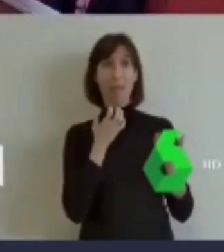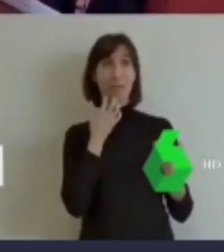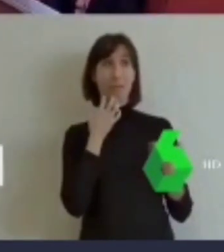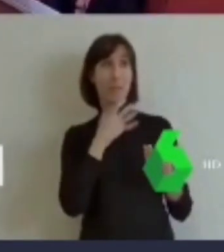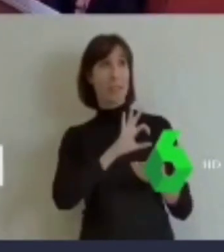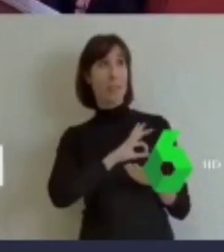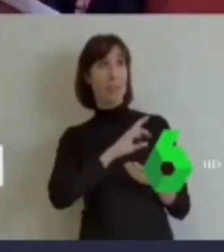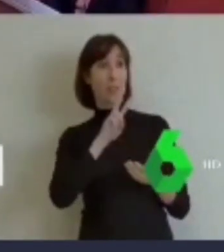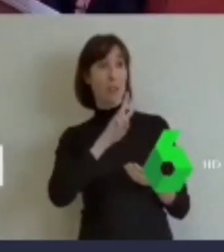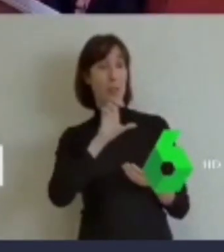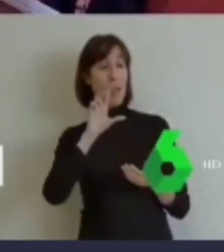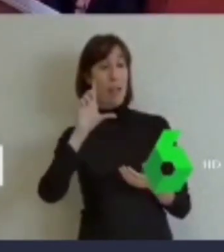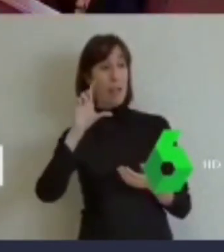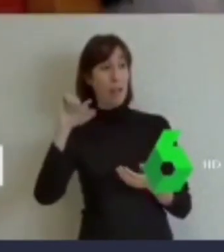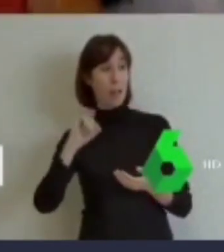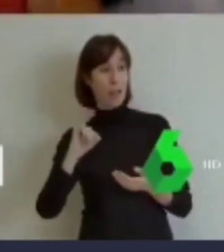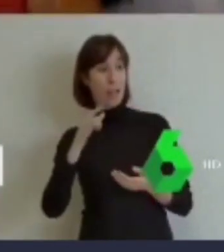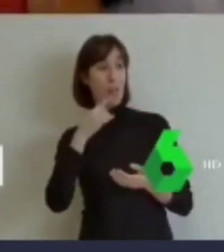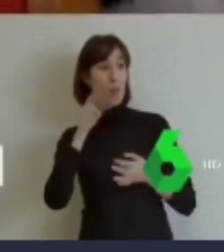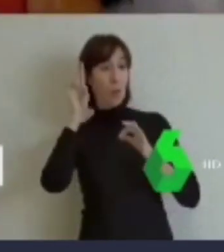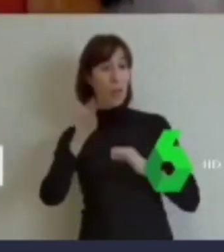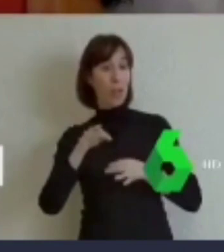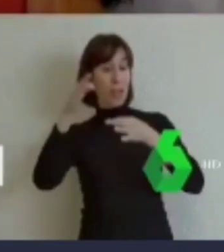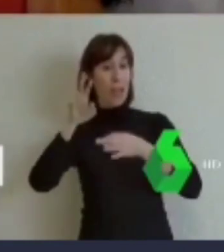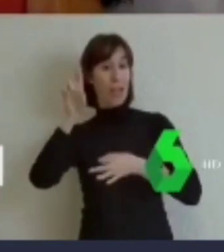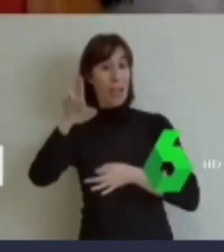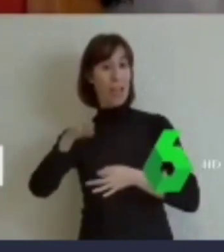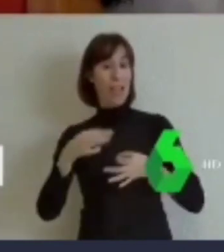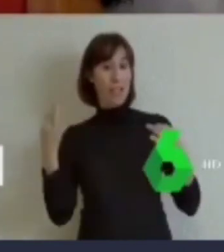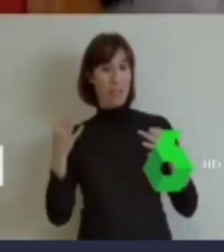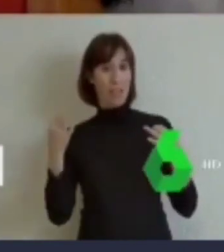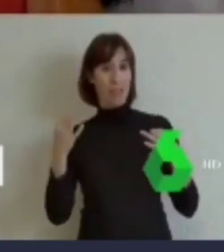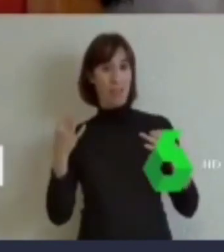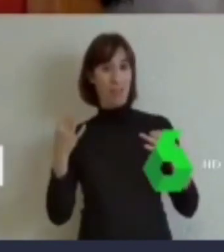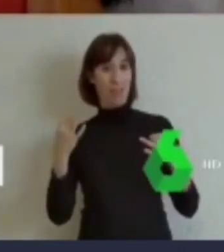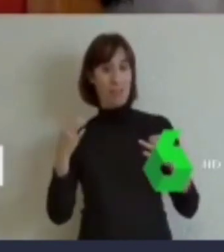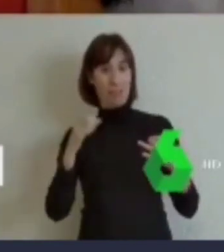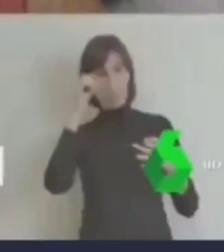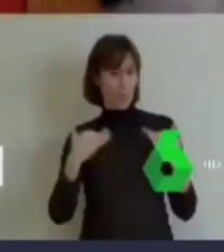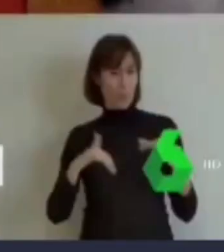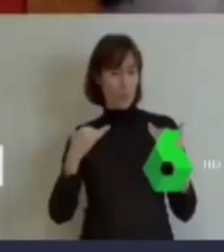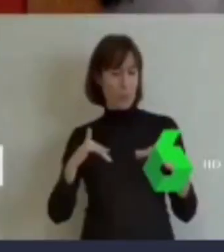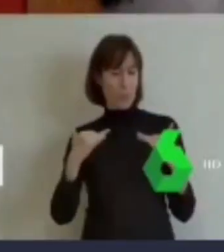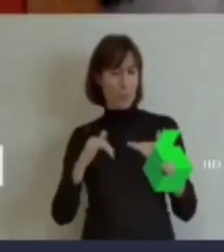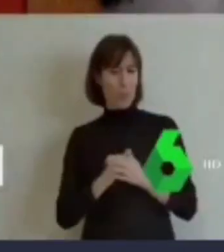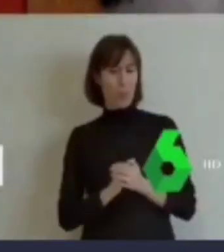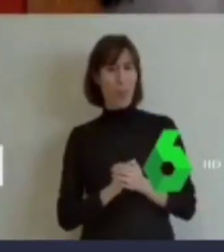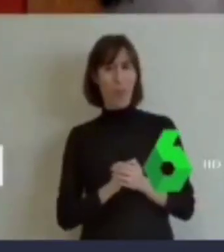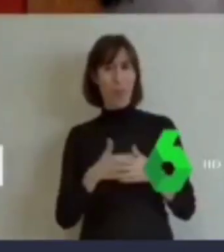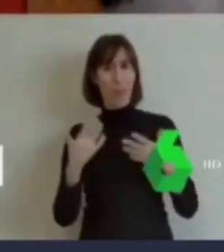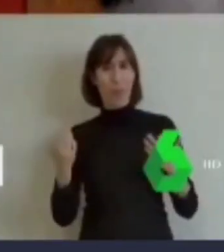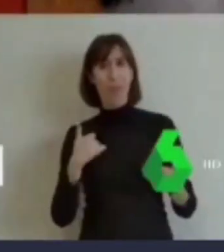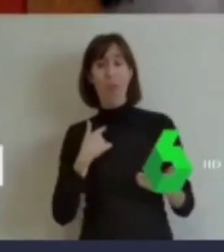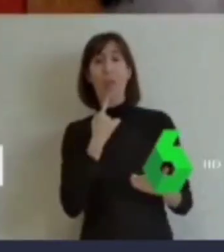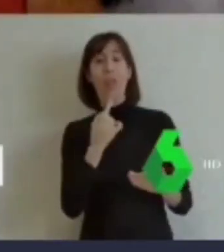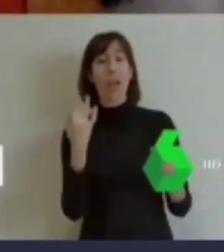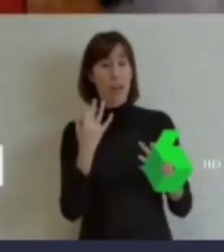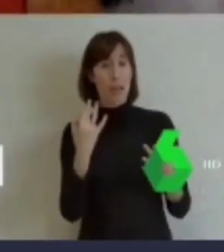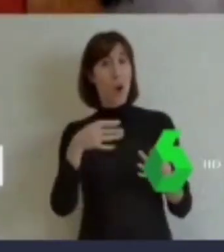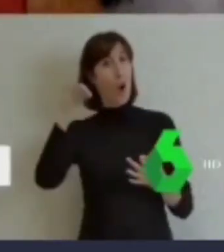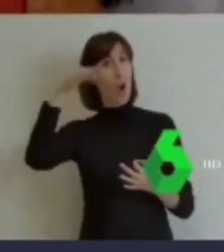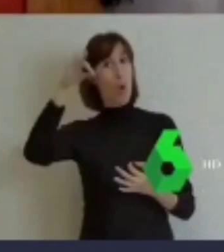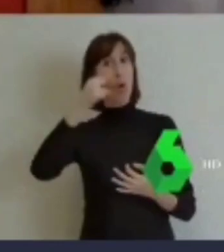señor Vélez como lo que es, un apologeta del franquismo. Yo al señor Vélez le digo que lo único que impuso